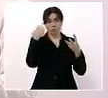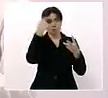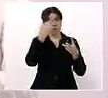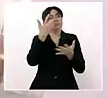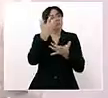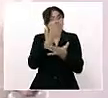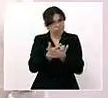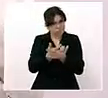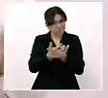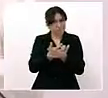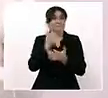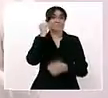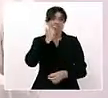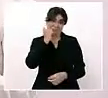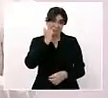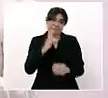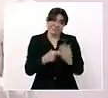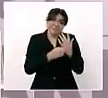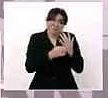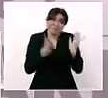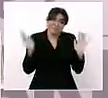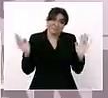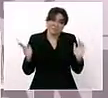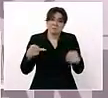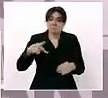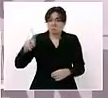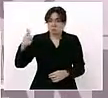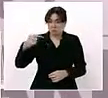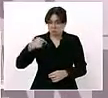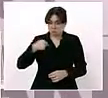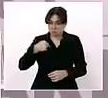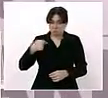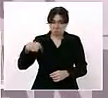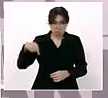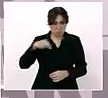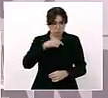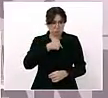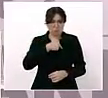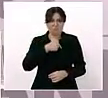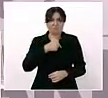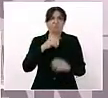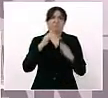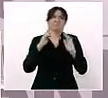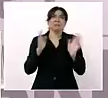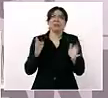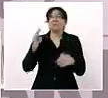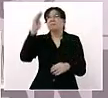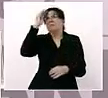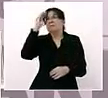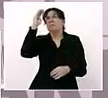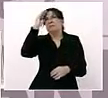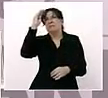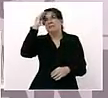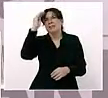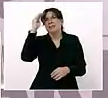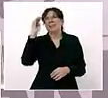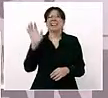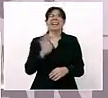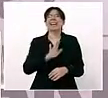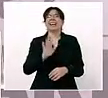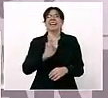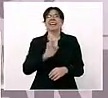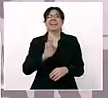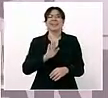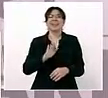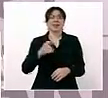pero nosotros ya no tenemos mucho que pensar ni meditar. Entonces,